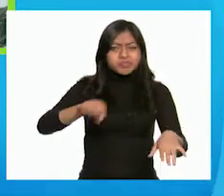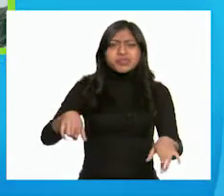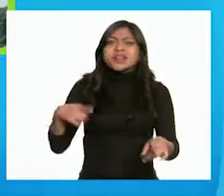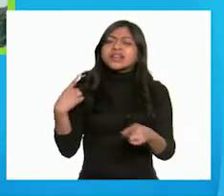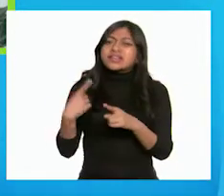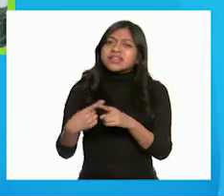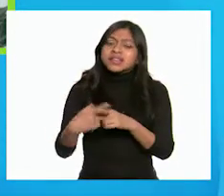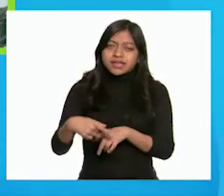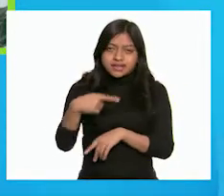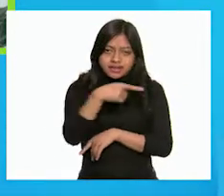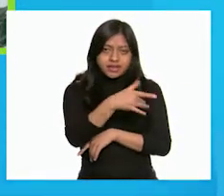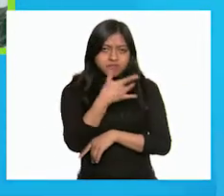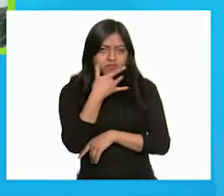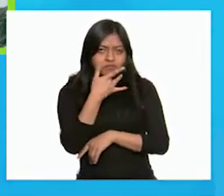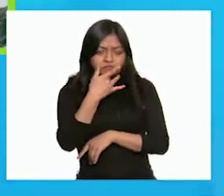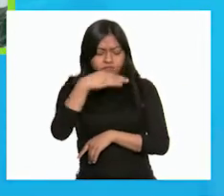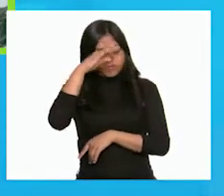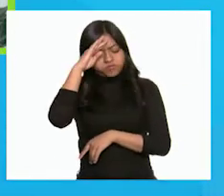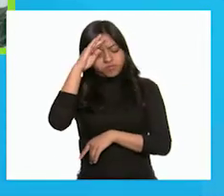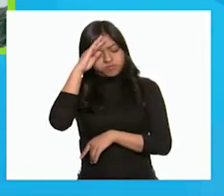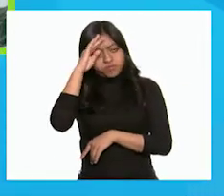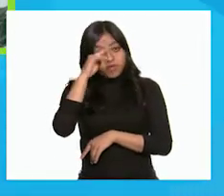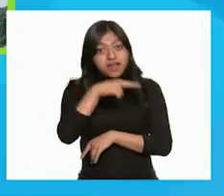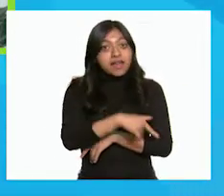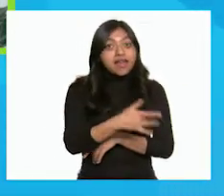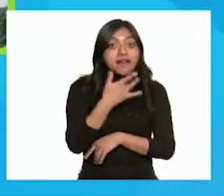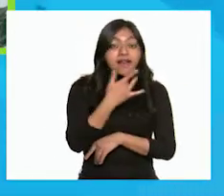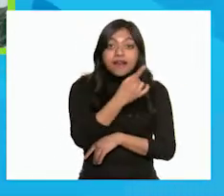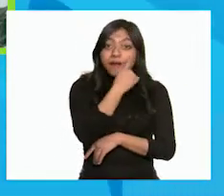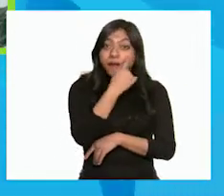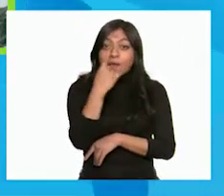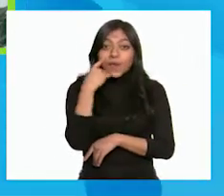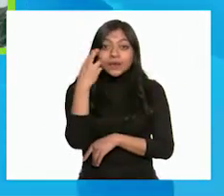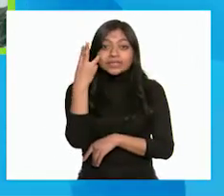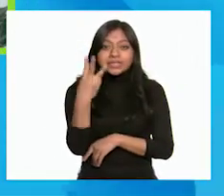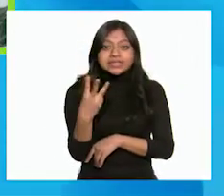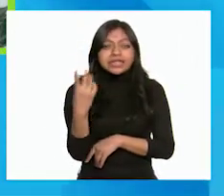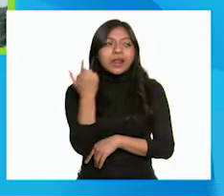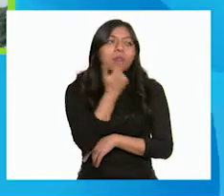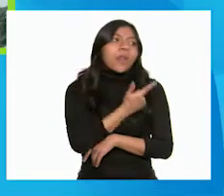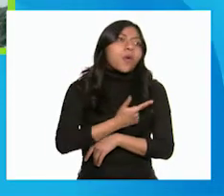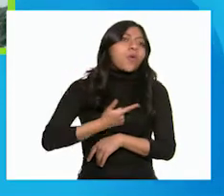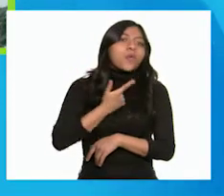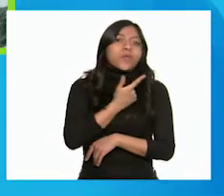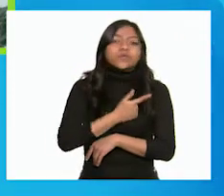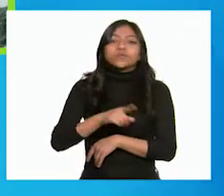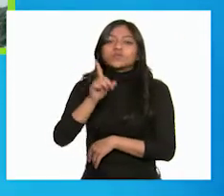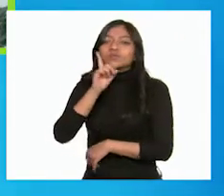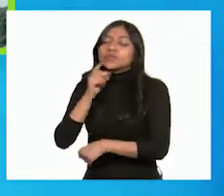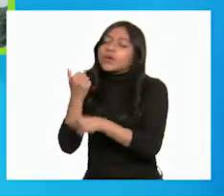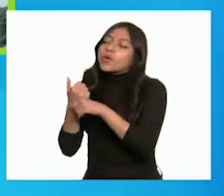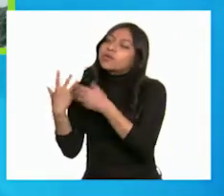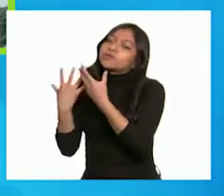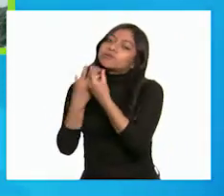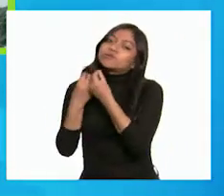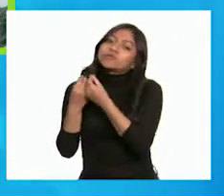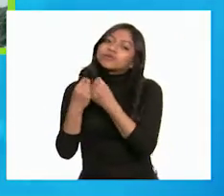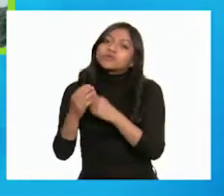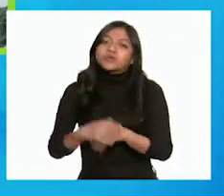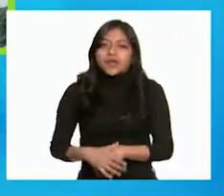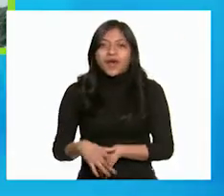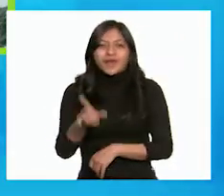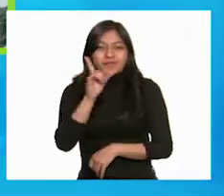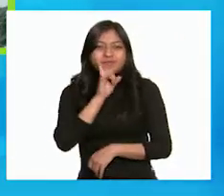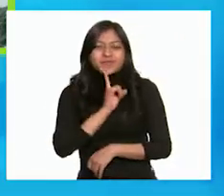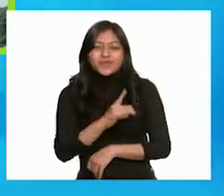Se preguntaba. A Rana de Tres Ojos le encantaba estar con su abuela. Antes